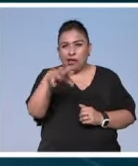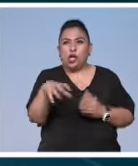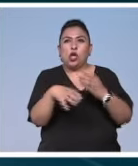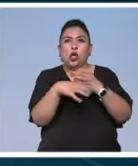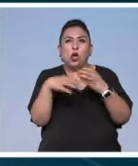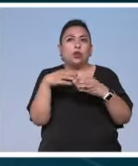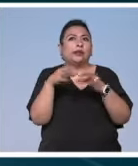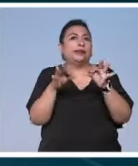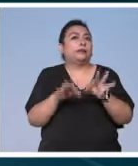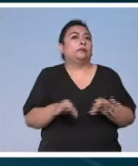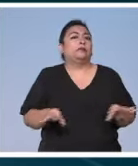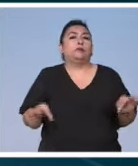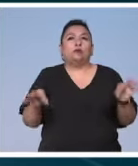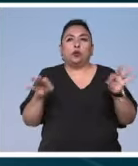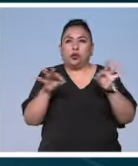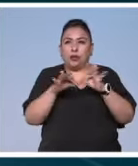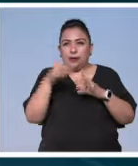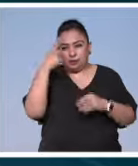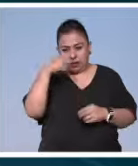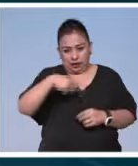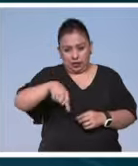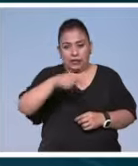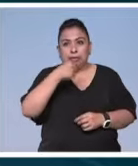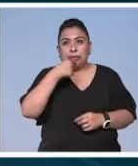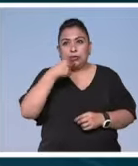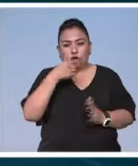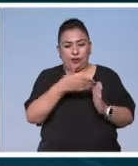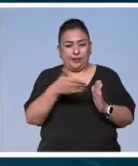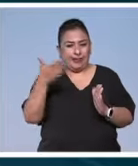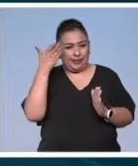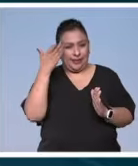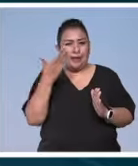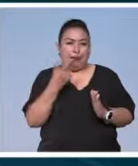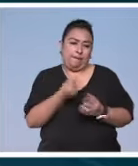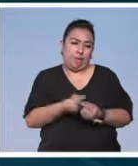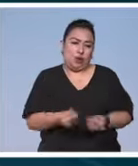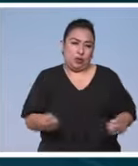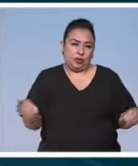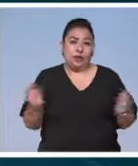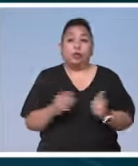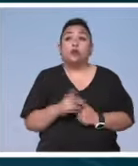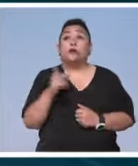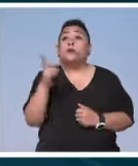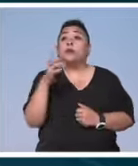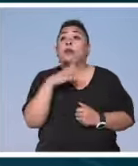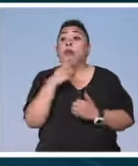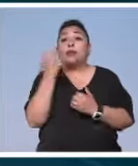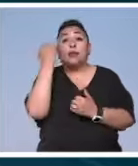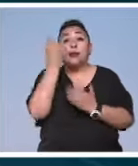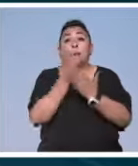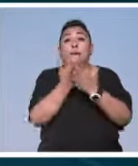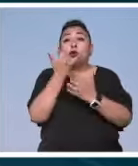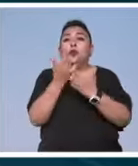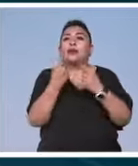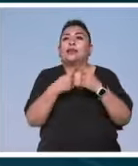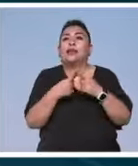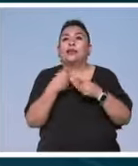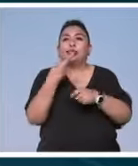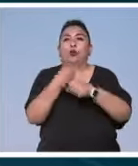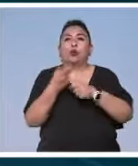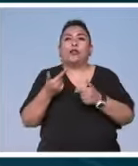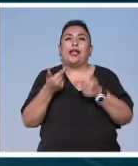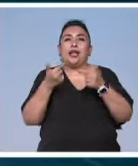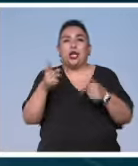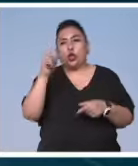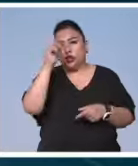objetos más importantes para los niños en esta etapa de la infancia la creación del proyecto se realizó por la segunda generación